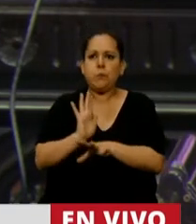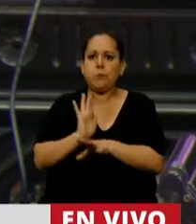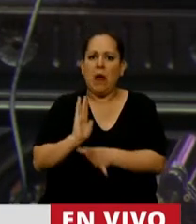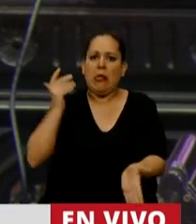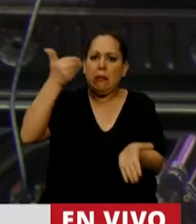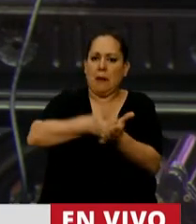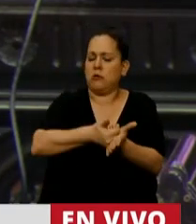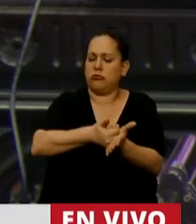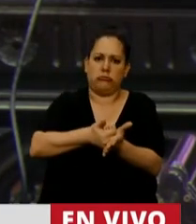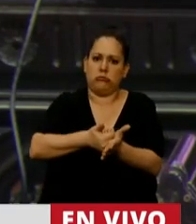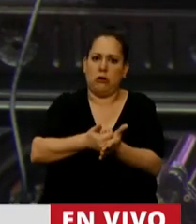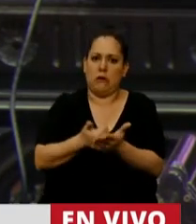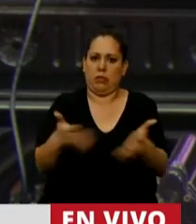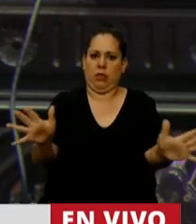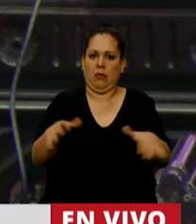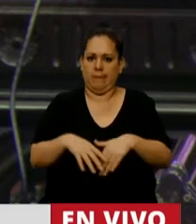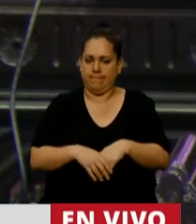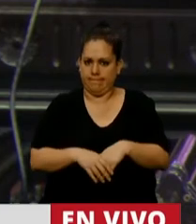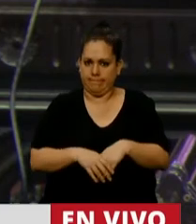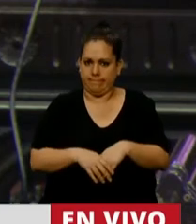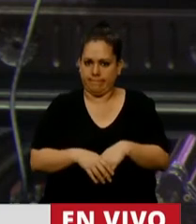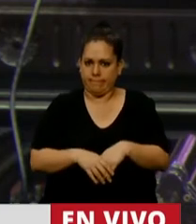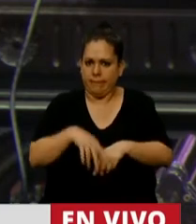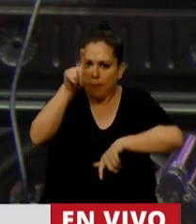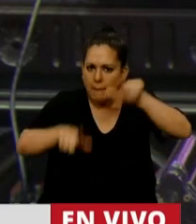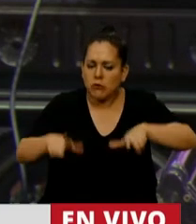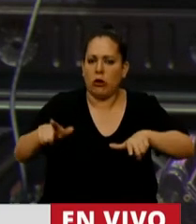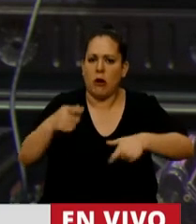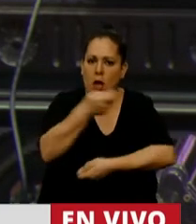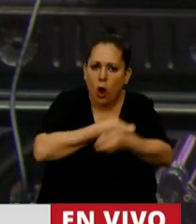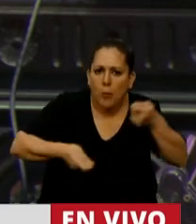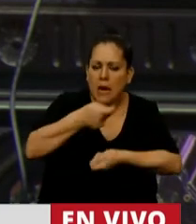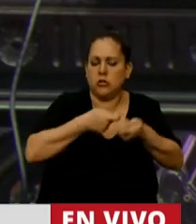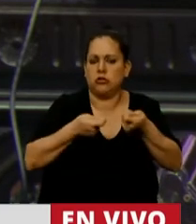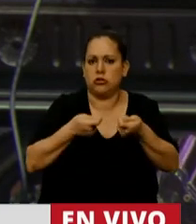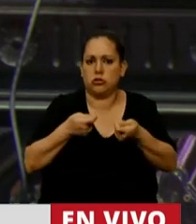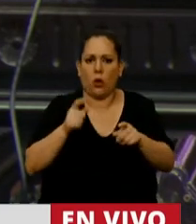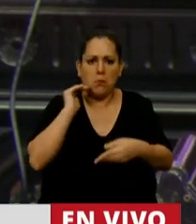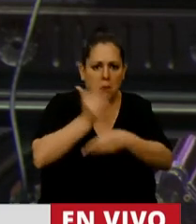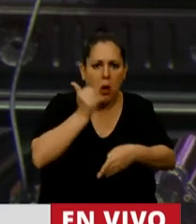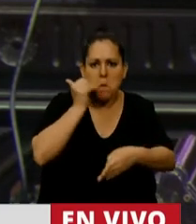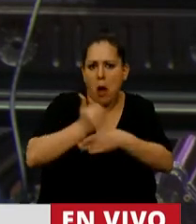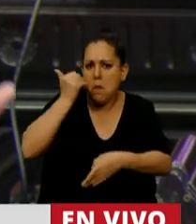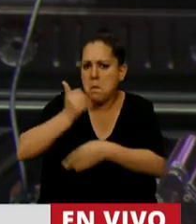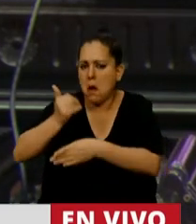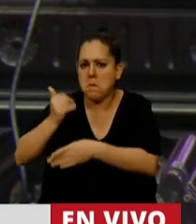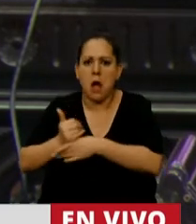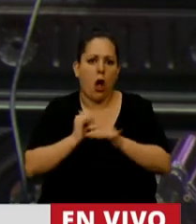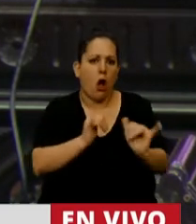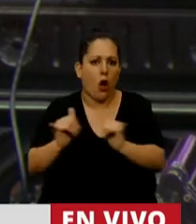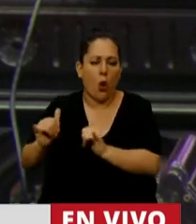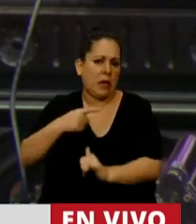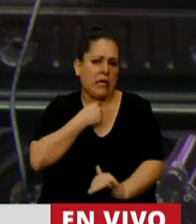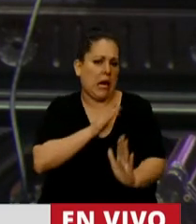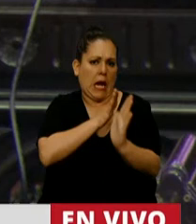desalientan a los emprendedores, desalientan a los comercios y las industrias que cierran sus puertas, que los jóvenes si quieren